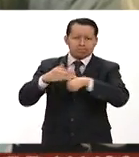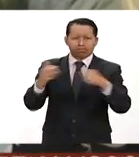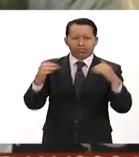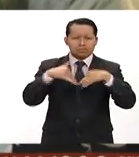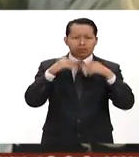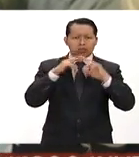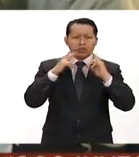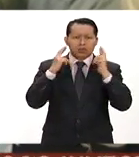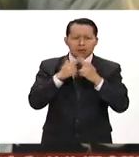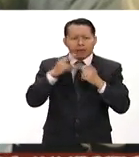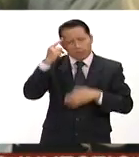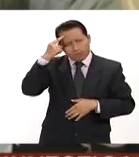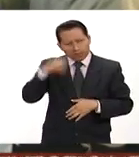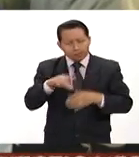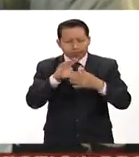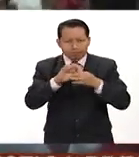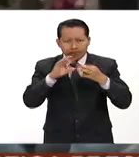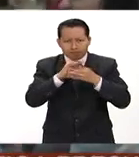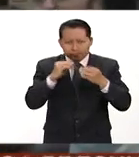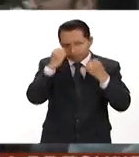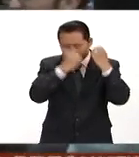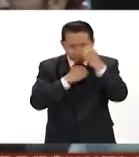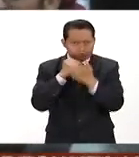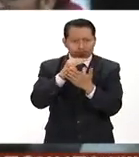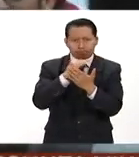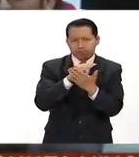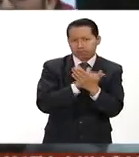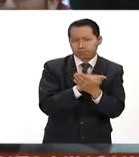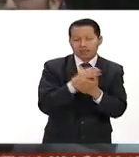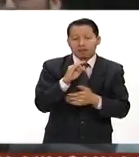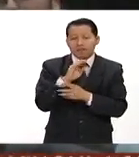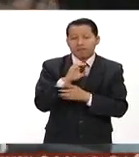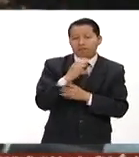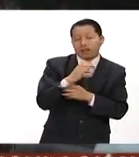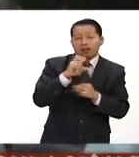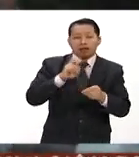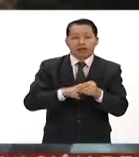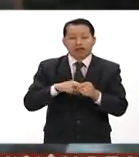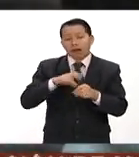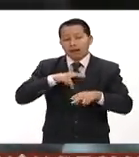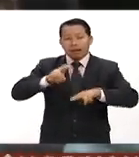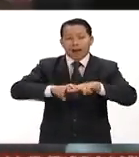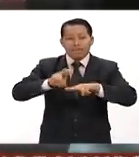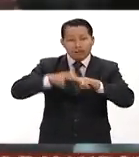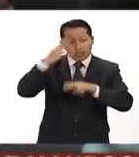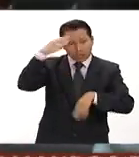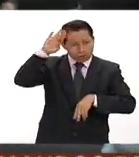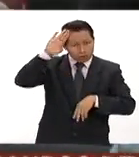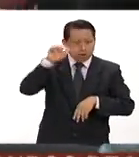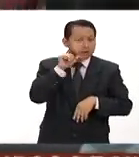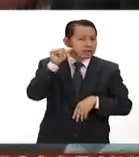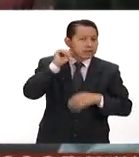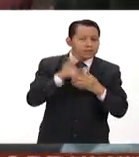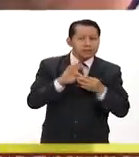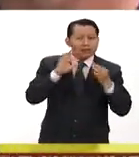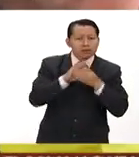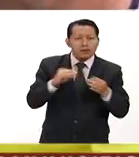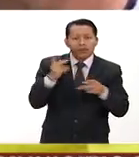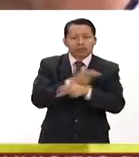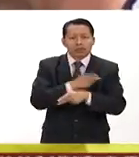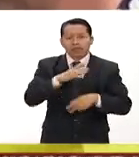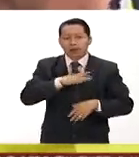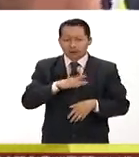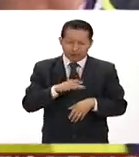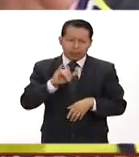los procedimientos y los pasos las FAR en La Habana ayer también plantearon que no se van a levantar de la